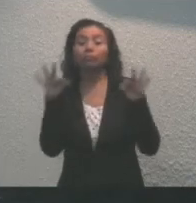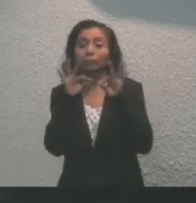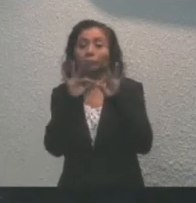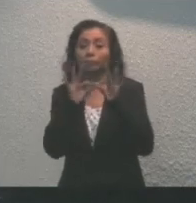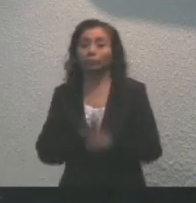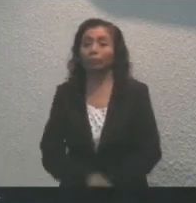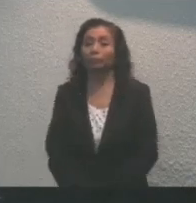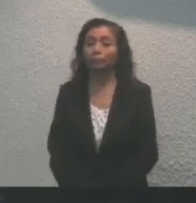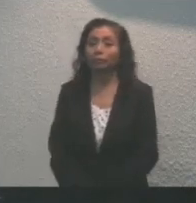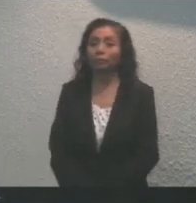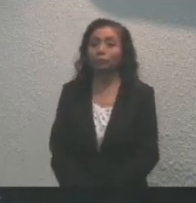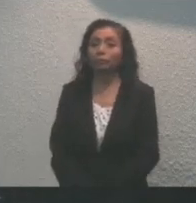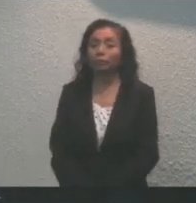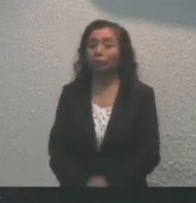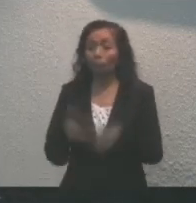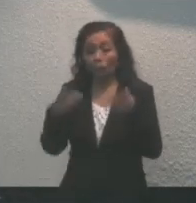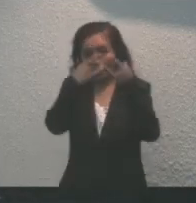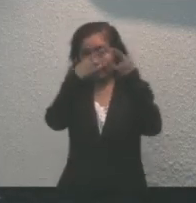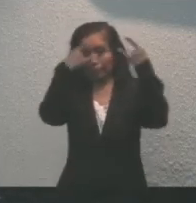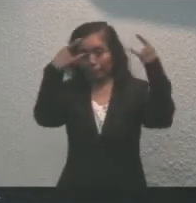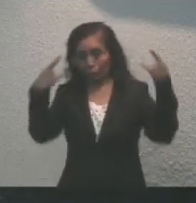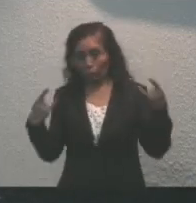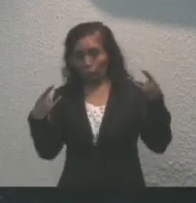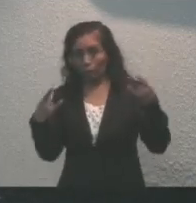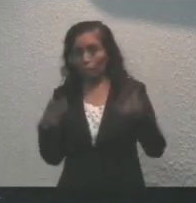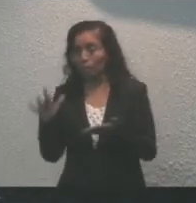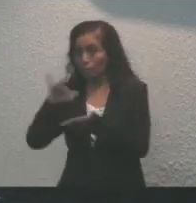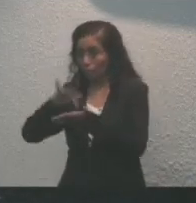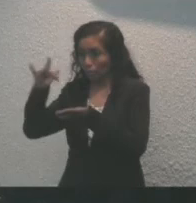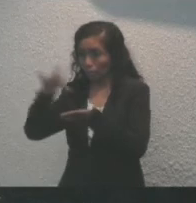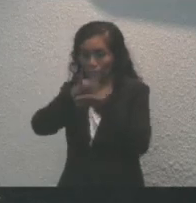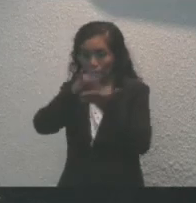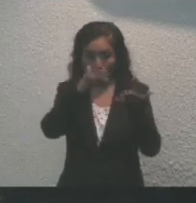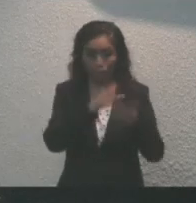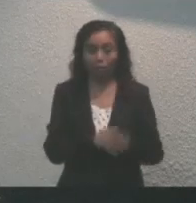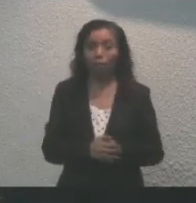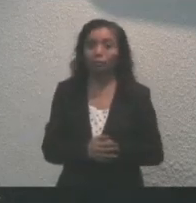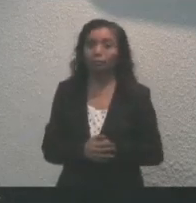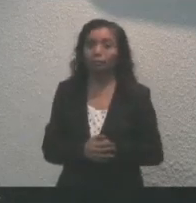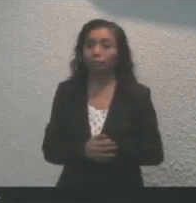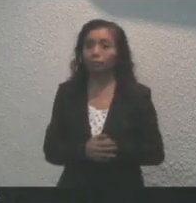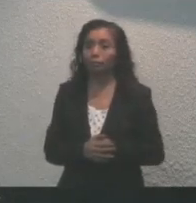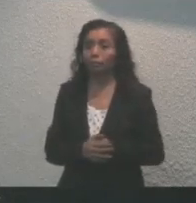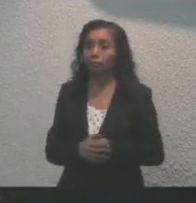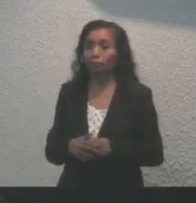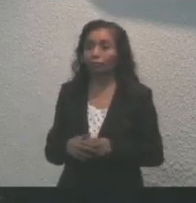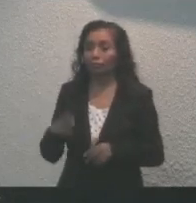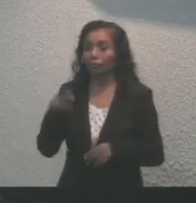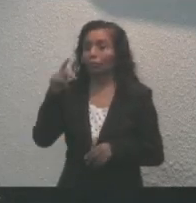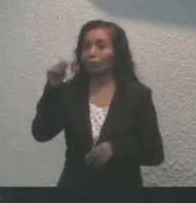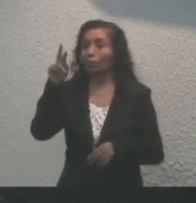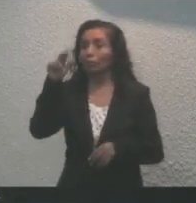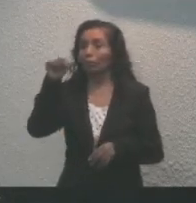toda esta historia se le agradece a los partes de guerra del coronel Traconis